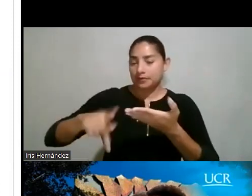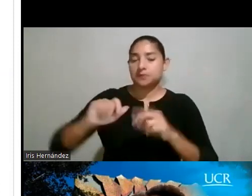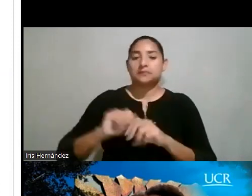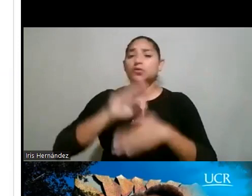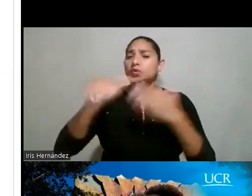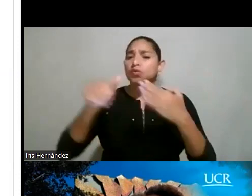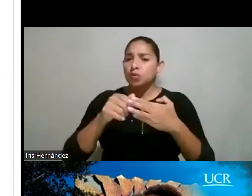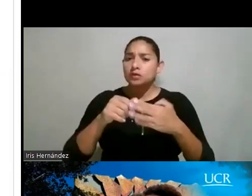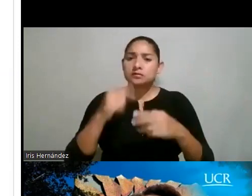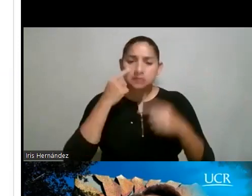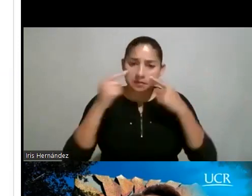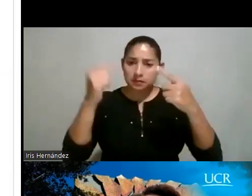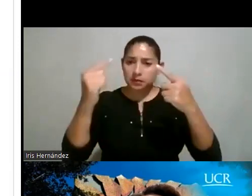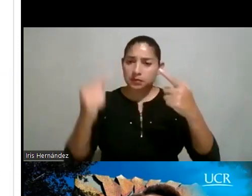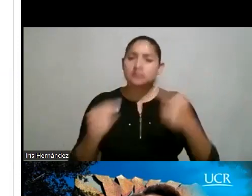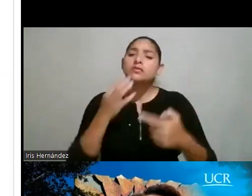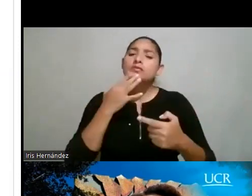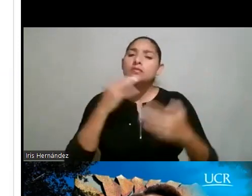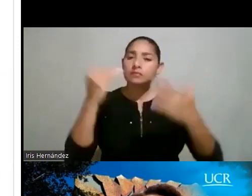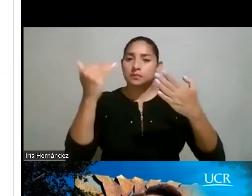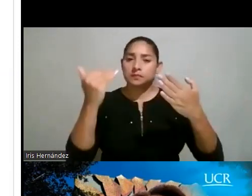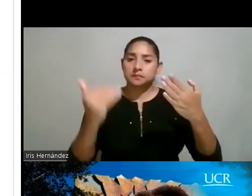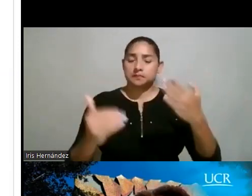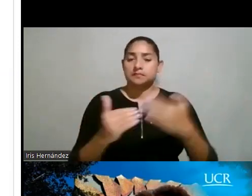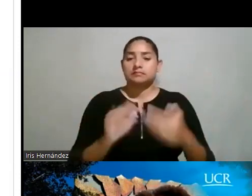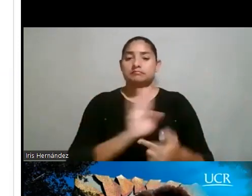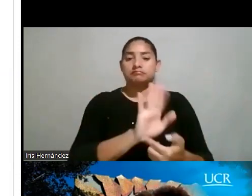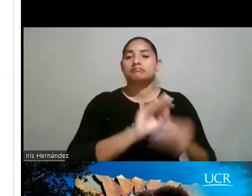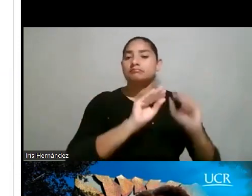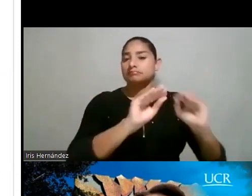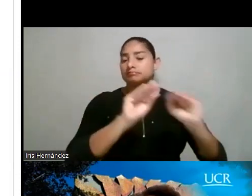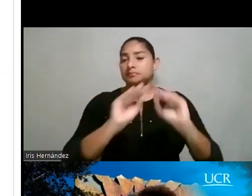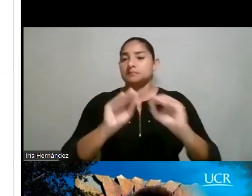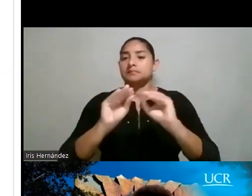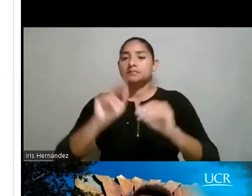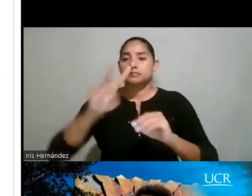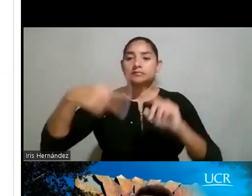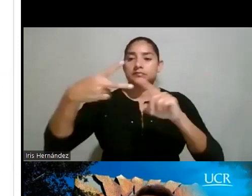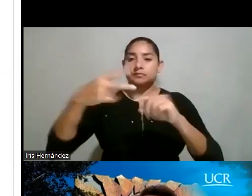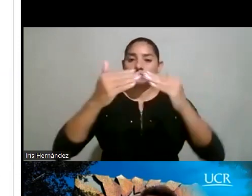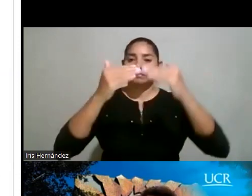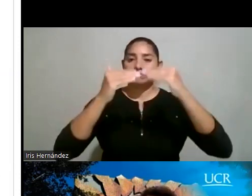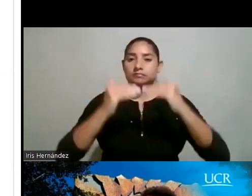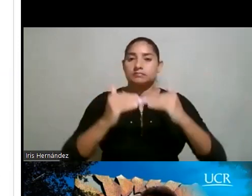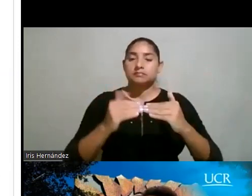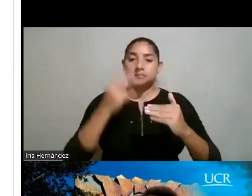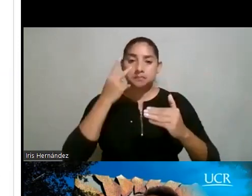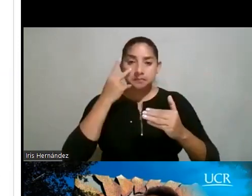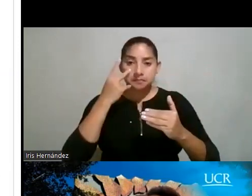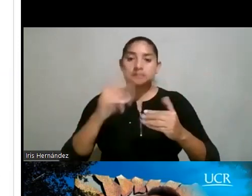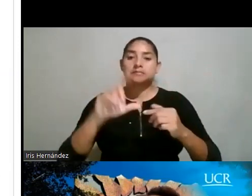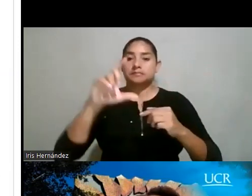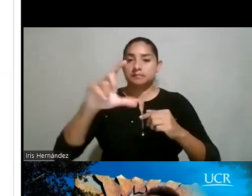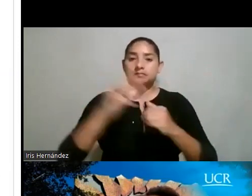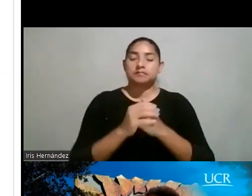todas estas que vemos acá, son las que se imparten, todas las, las del segundo bloque, que podemos ver en esta figura,